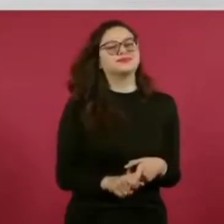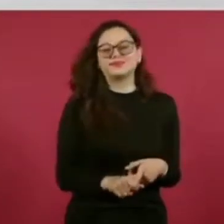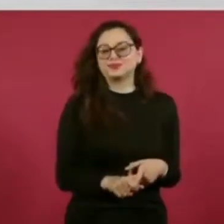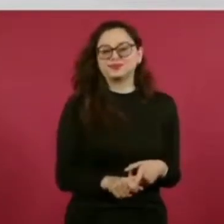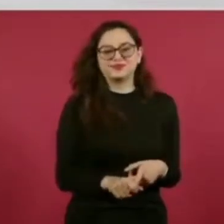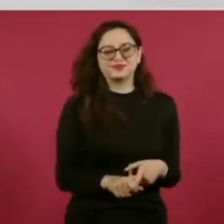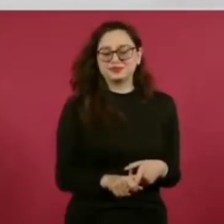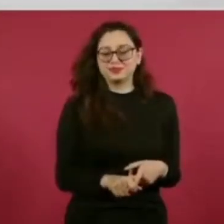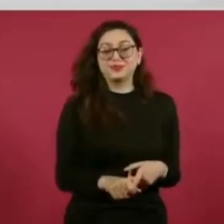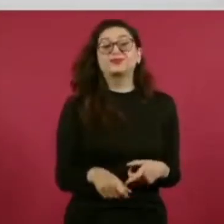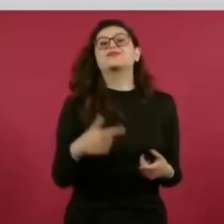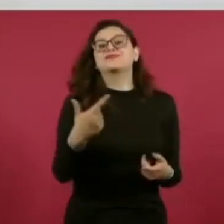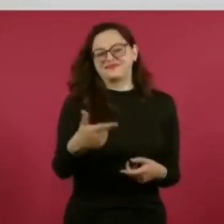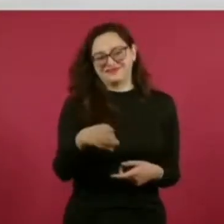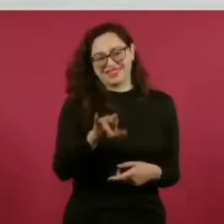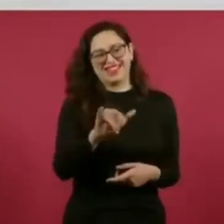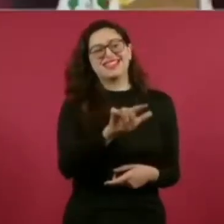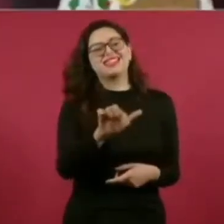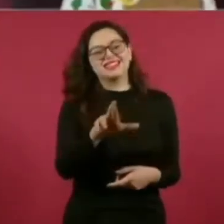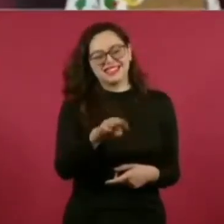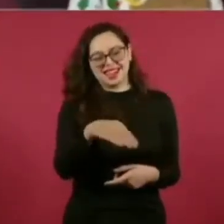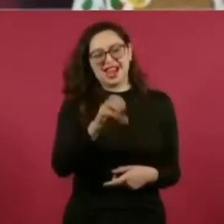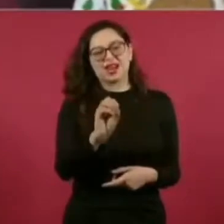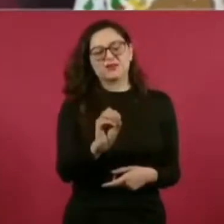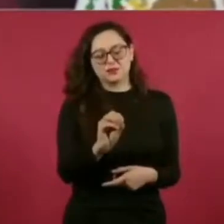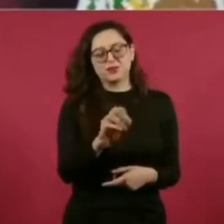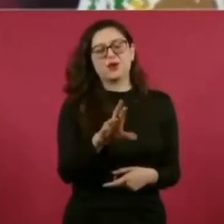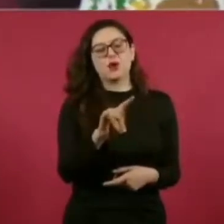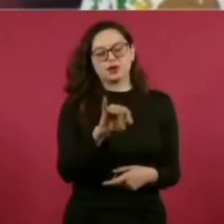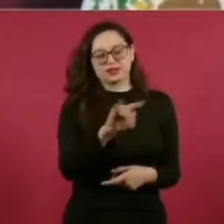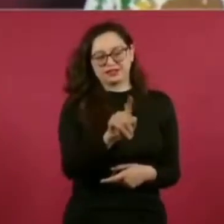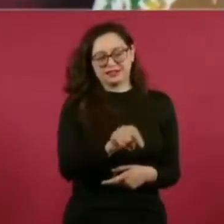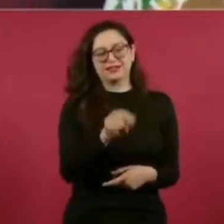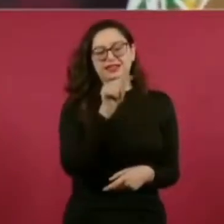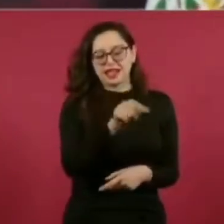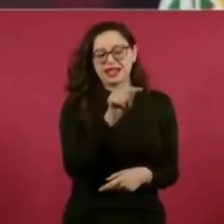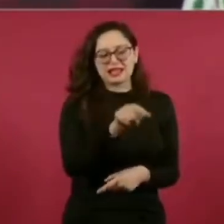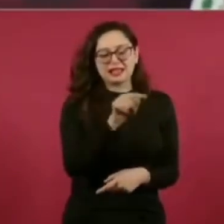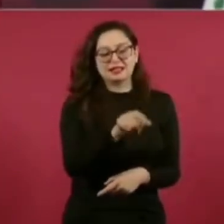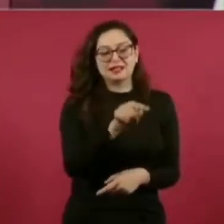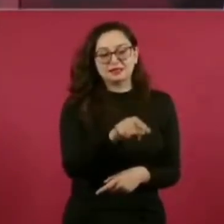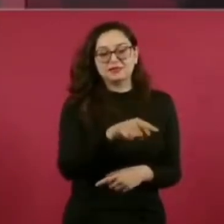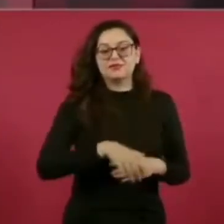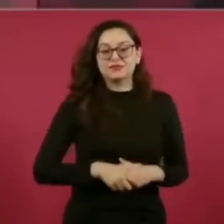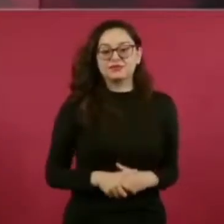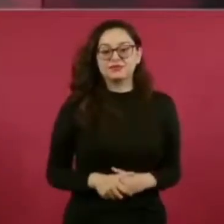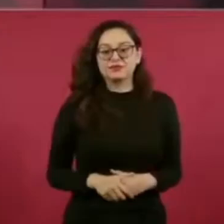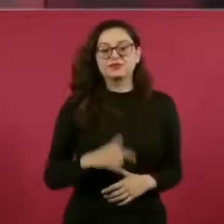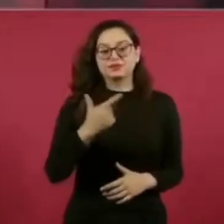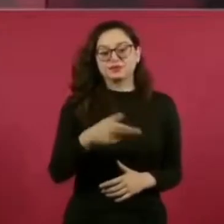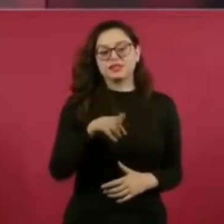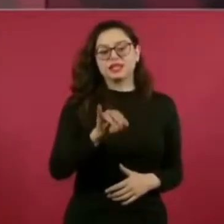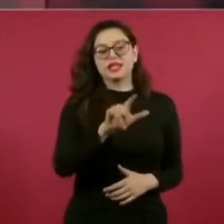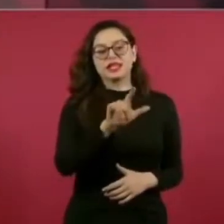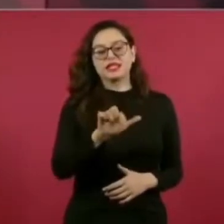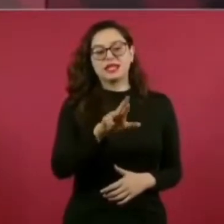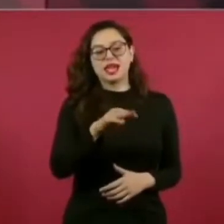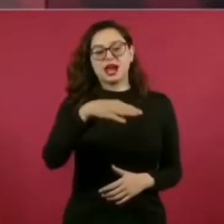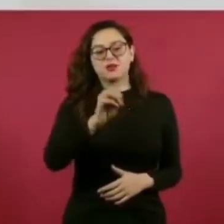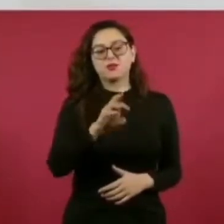Guillermo Ortiz, a él le tocó,